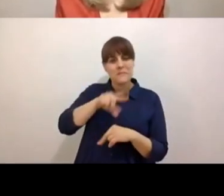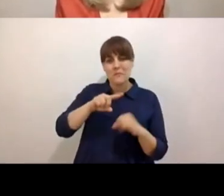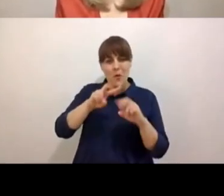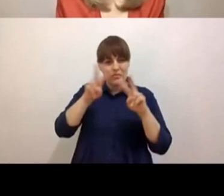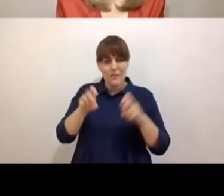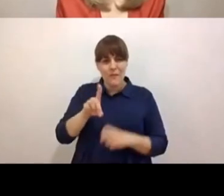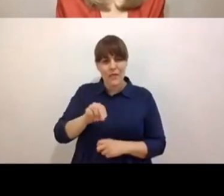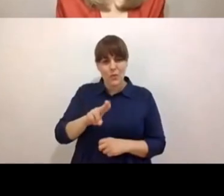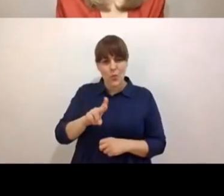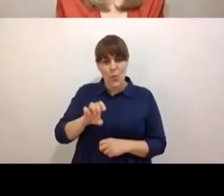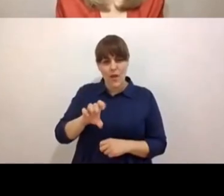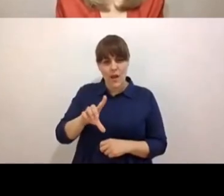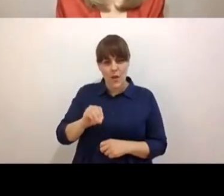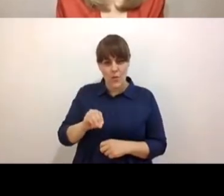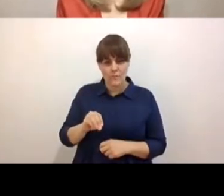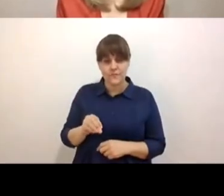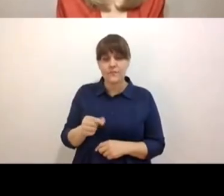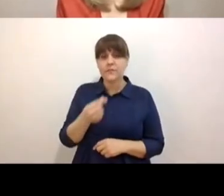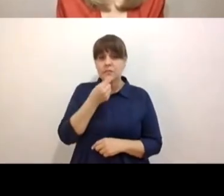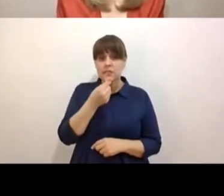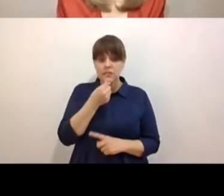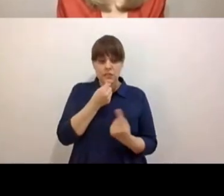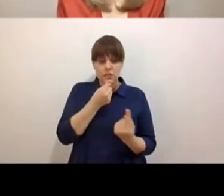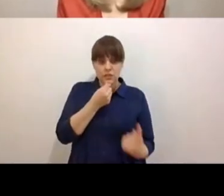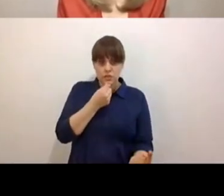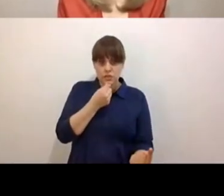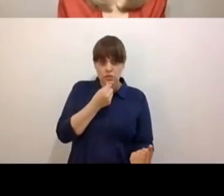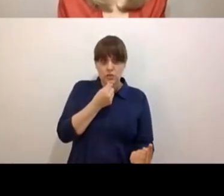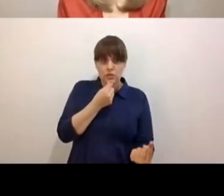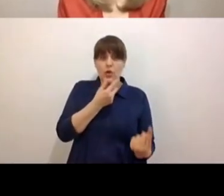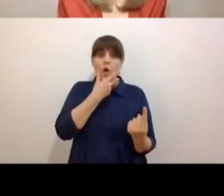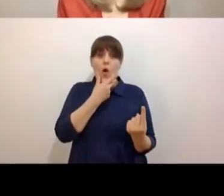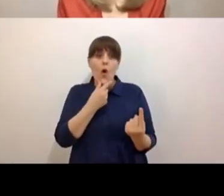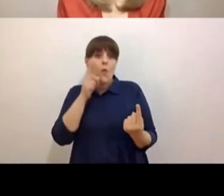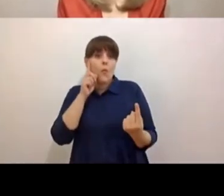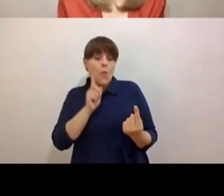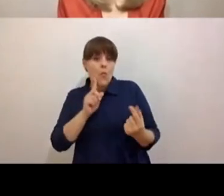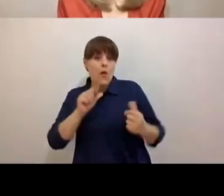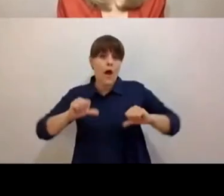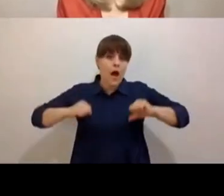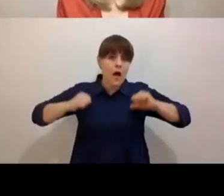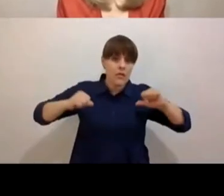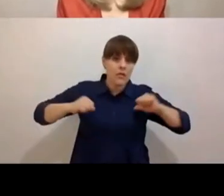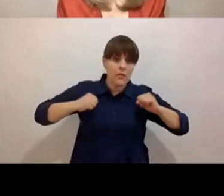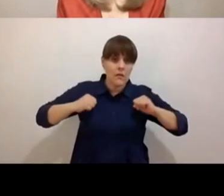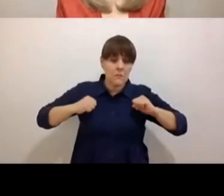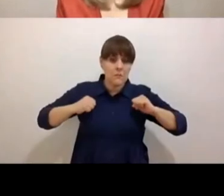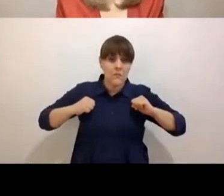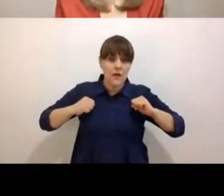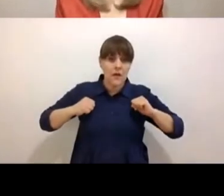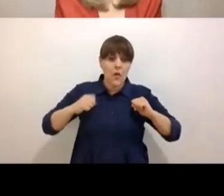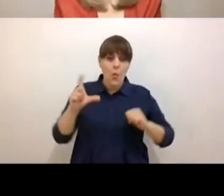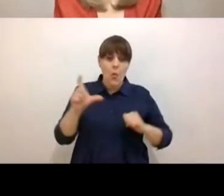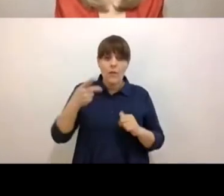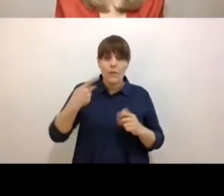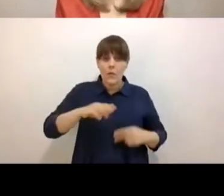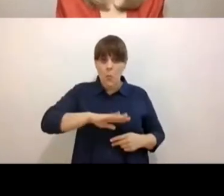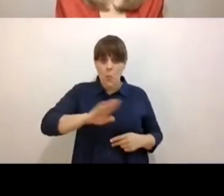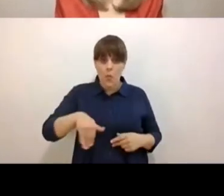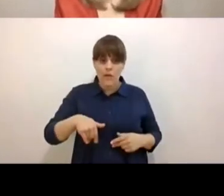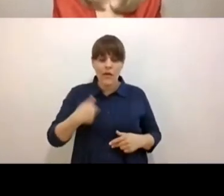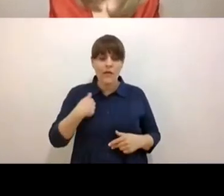no hay niño o niña o adolescente que no haya superado una pérdida. Muchas veces es mucho más